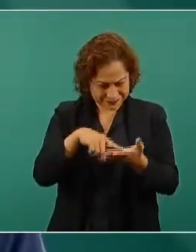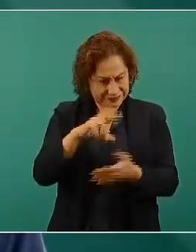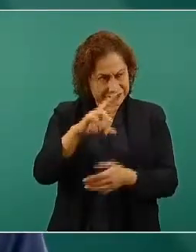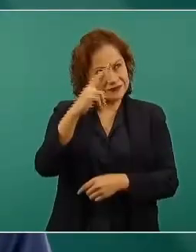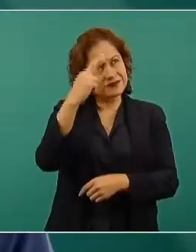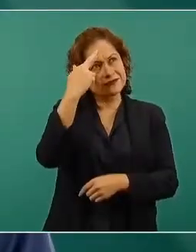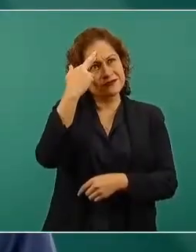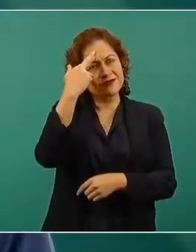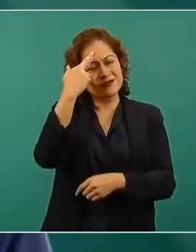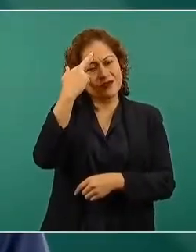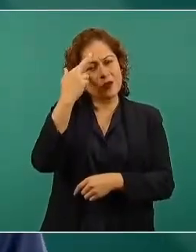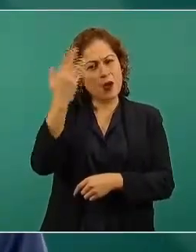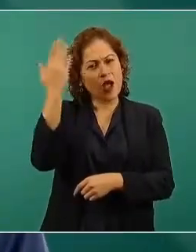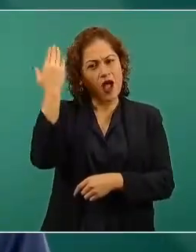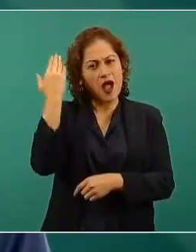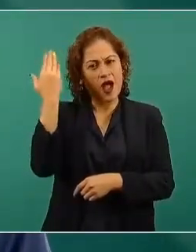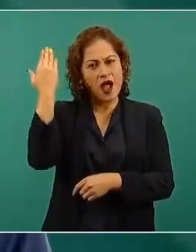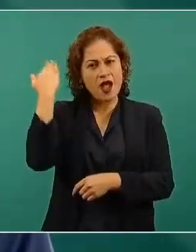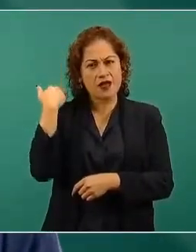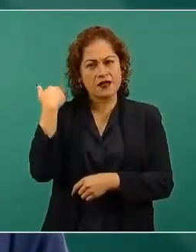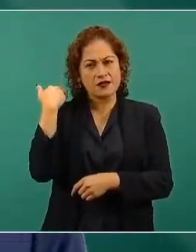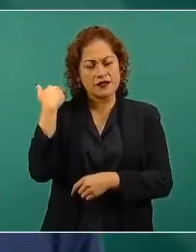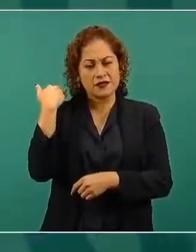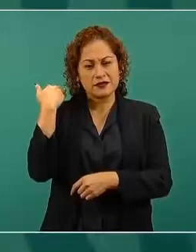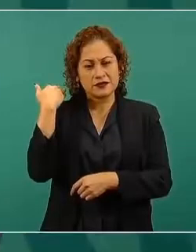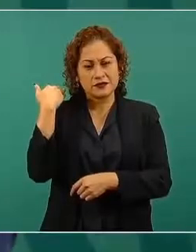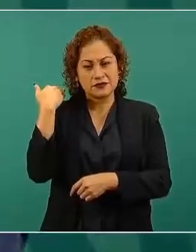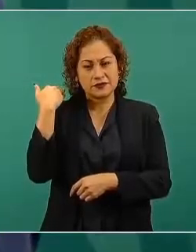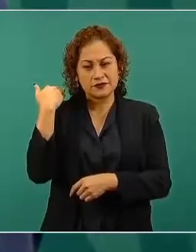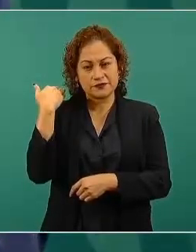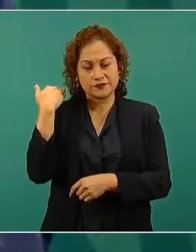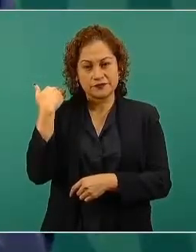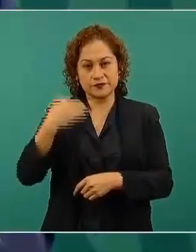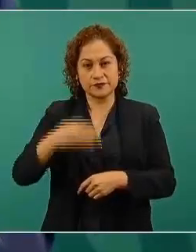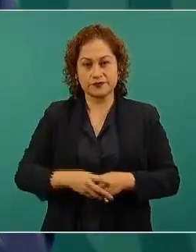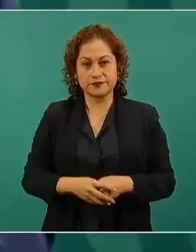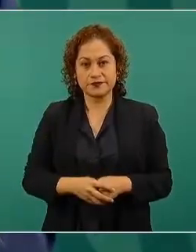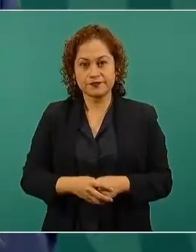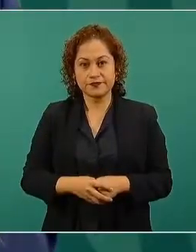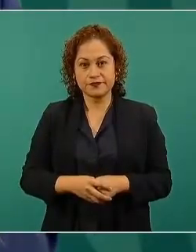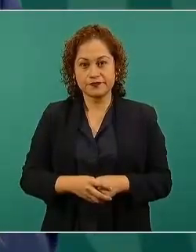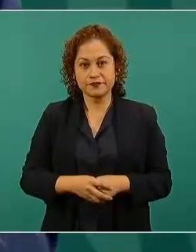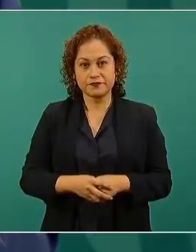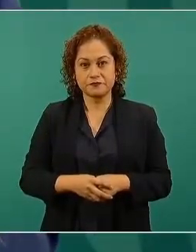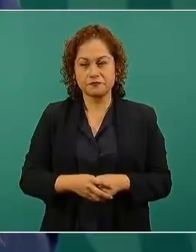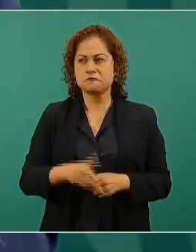cuando la campaña del 12